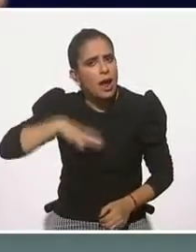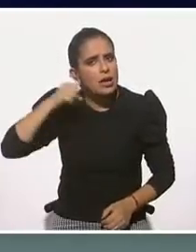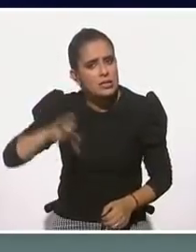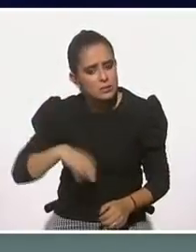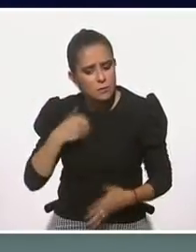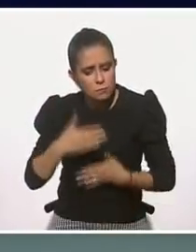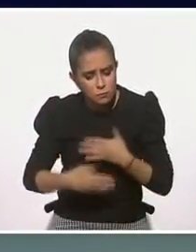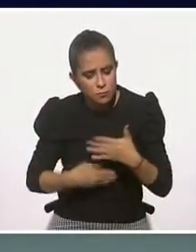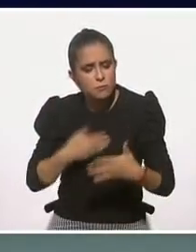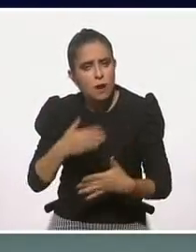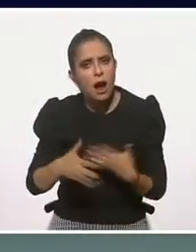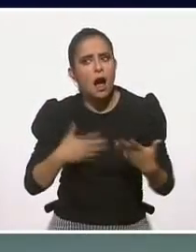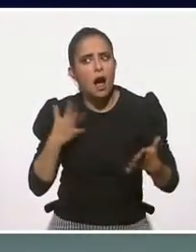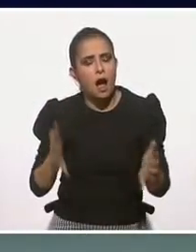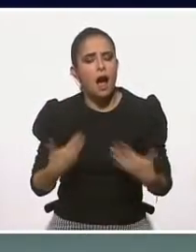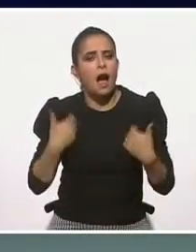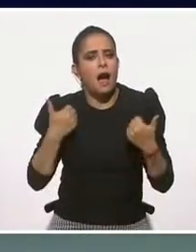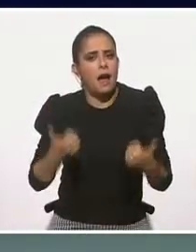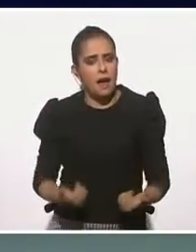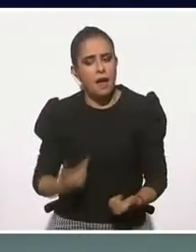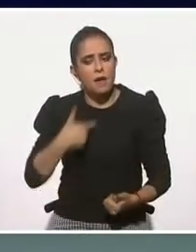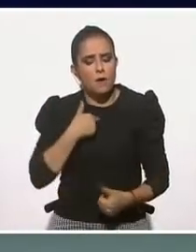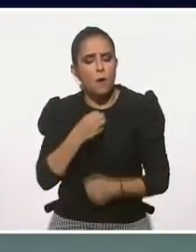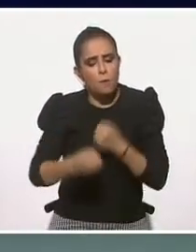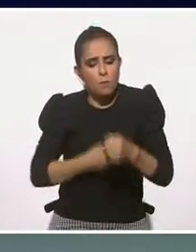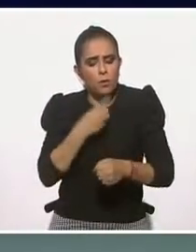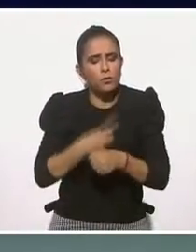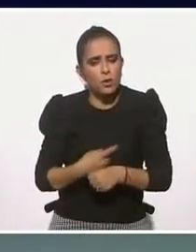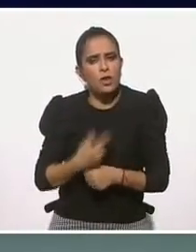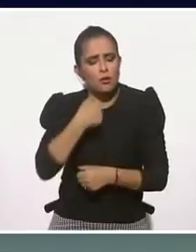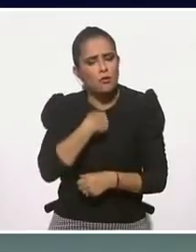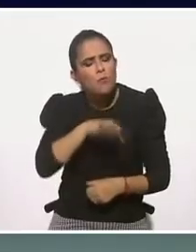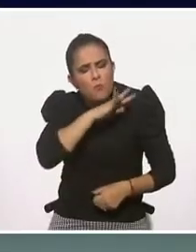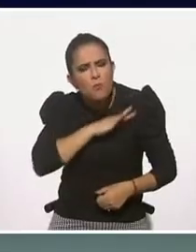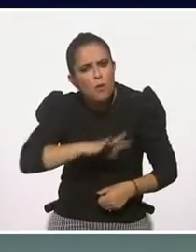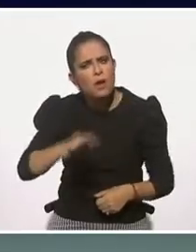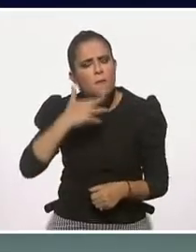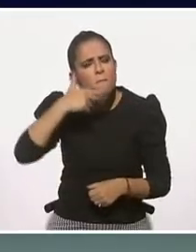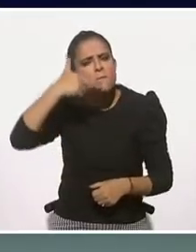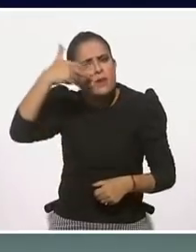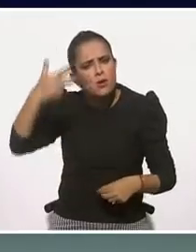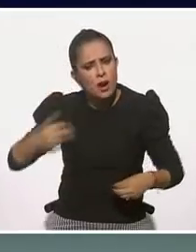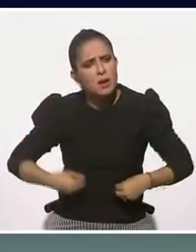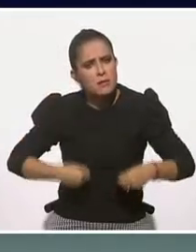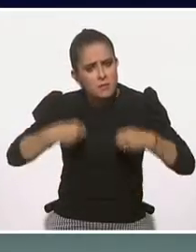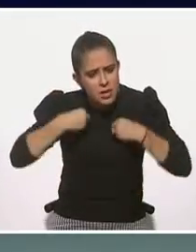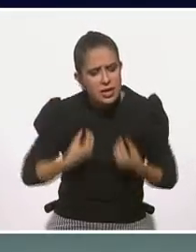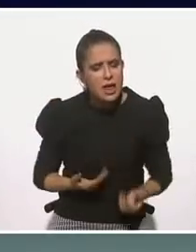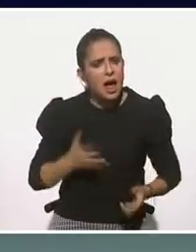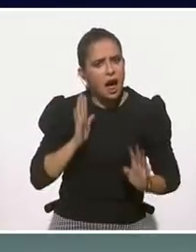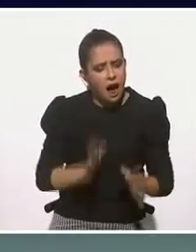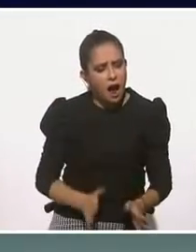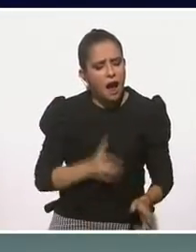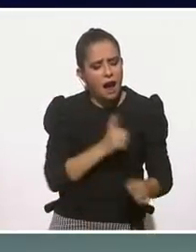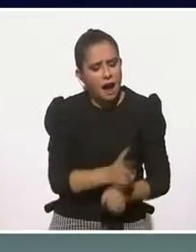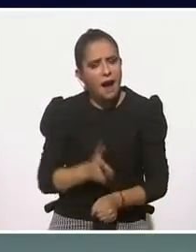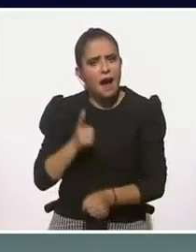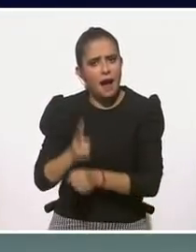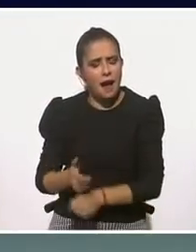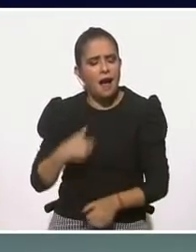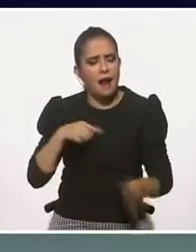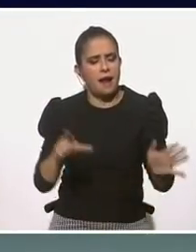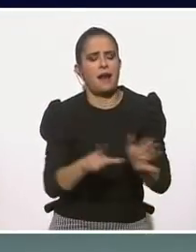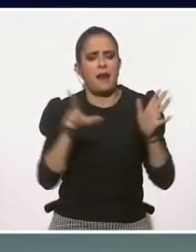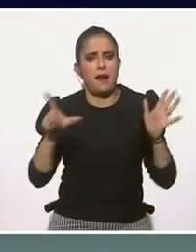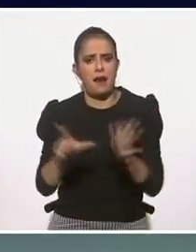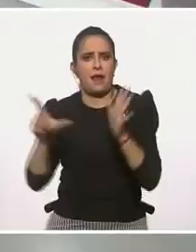procesos que vivió, ¿no? O sea, se dio la oportunidad de haber venido identificando qué es lo que le ha servido en qué momento. Por eso yo les decía, si tuviéramos